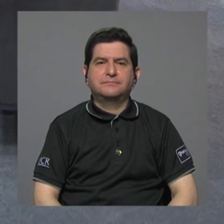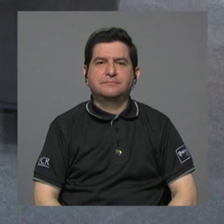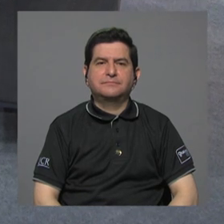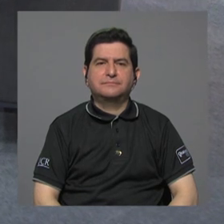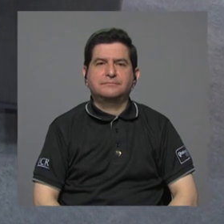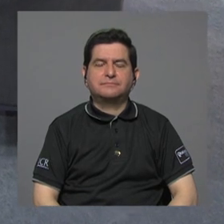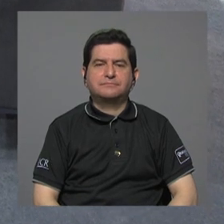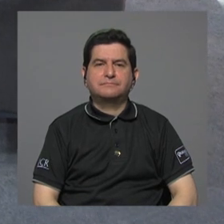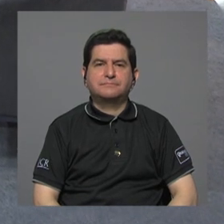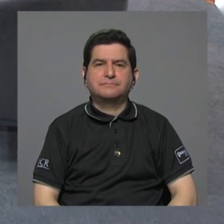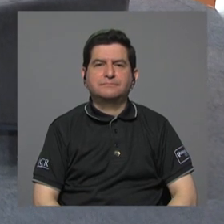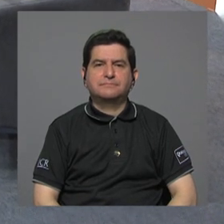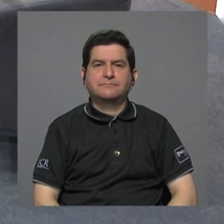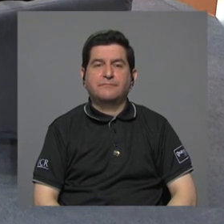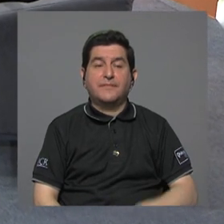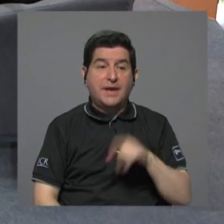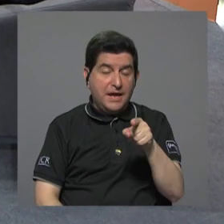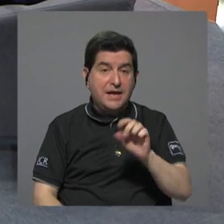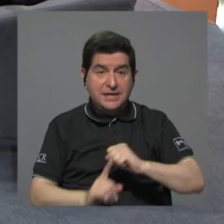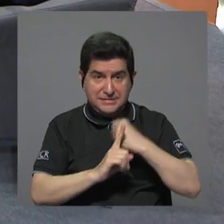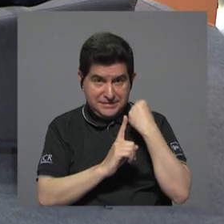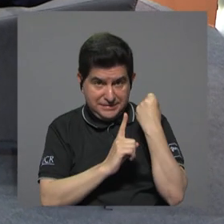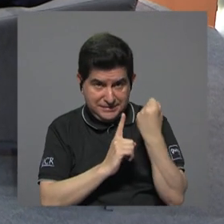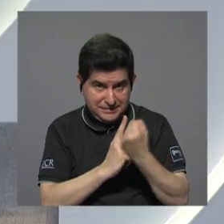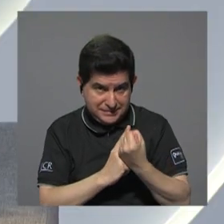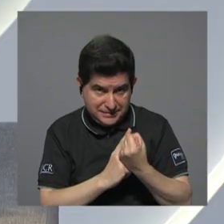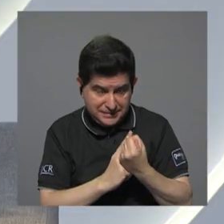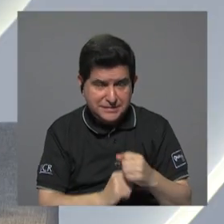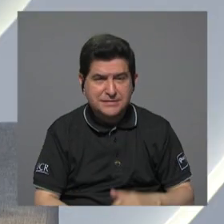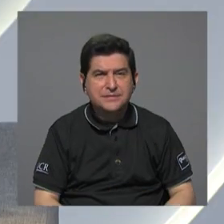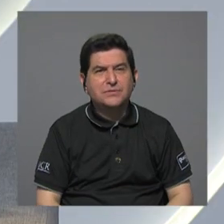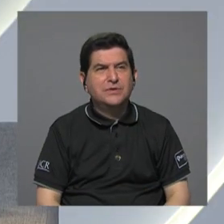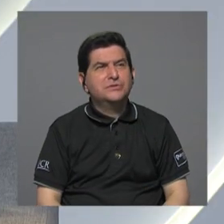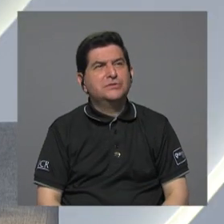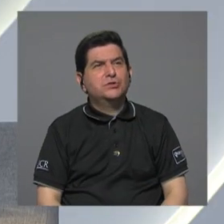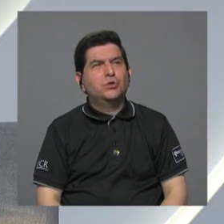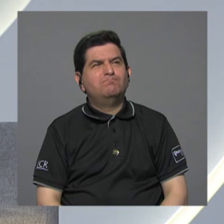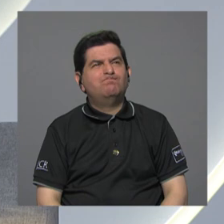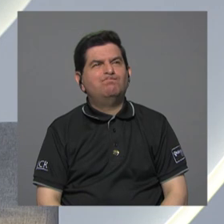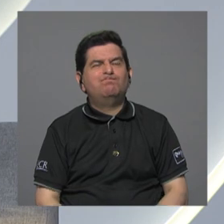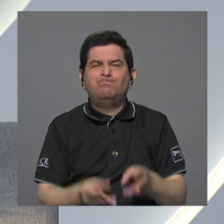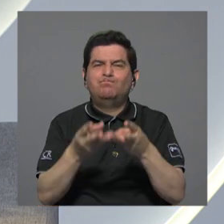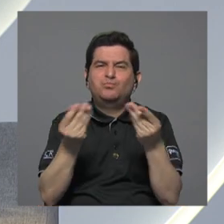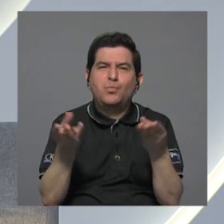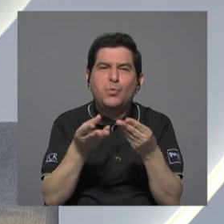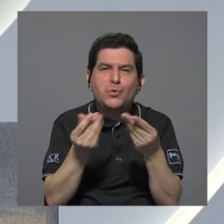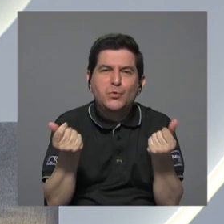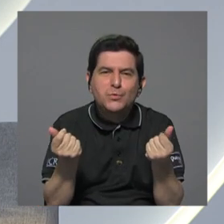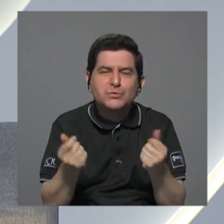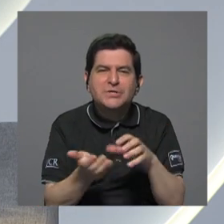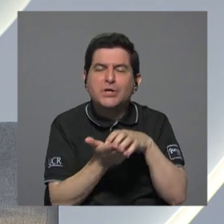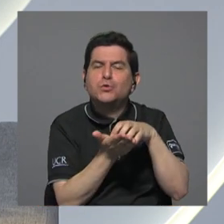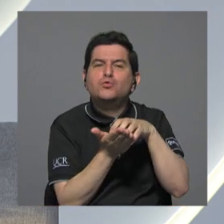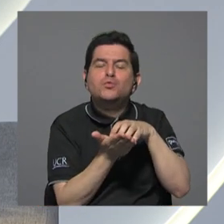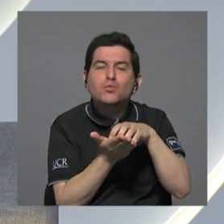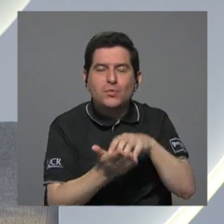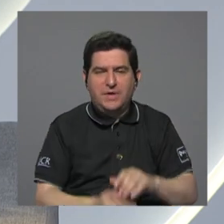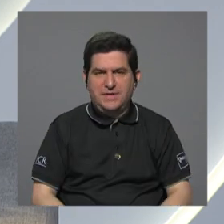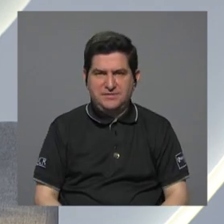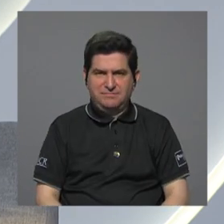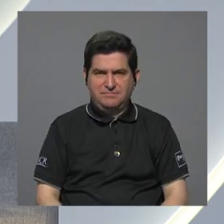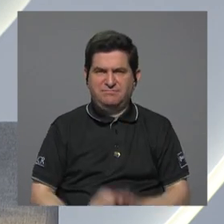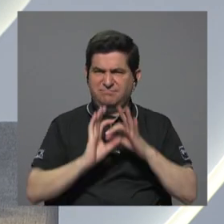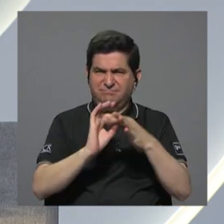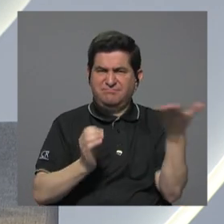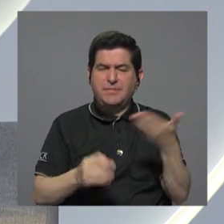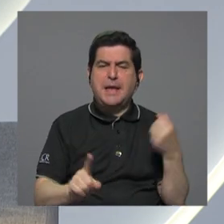bueno, se ha venido generando una serie de dudas en torno